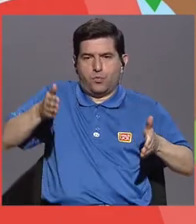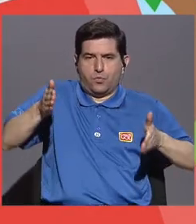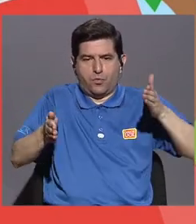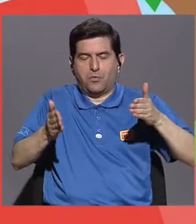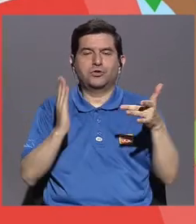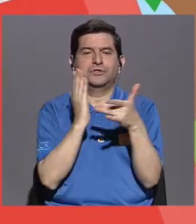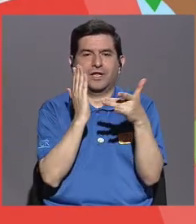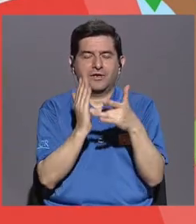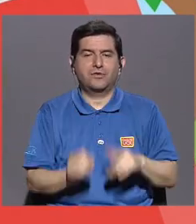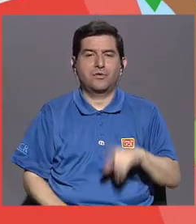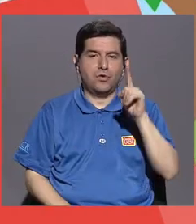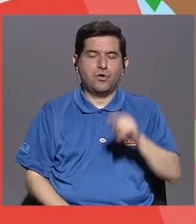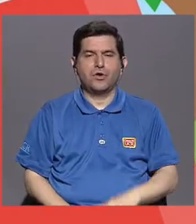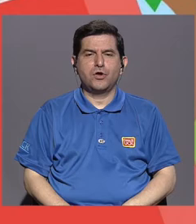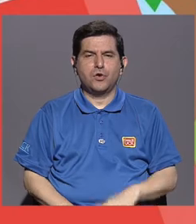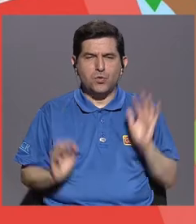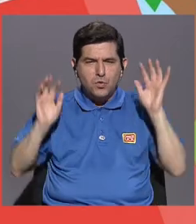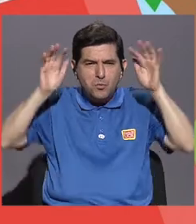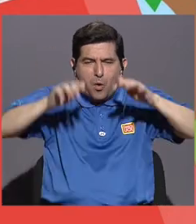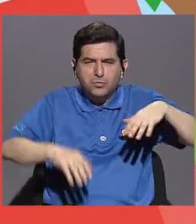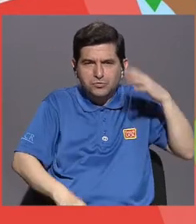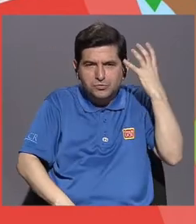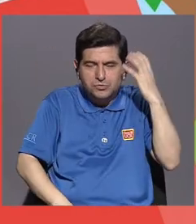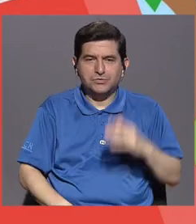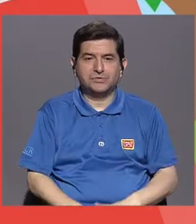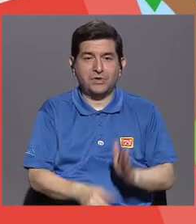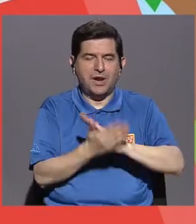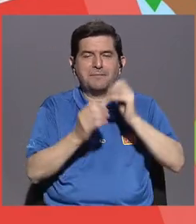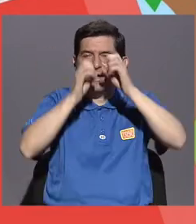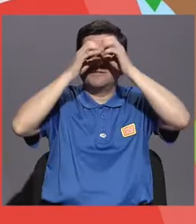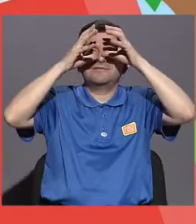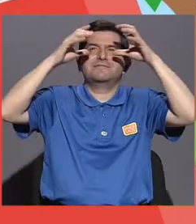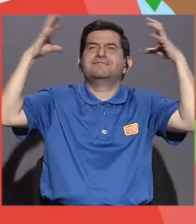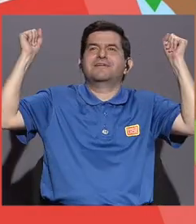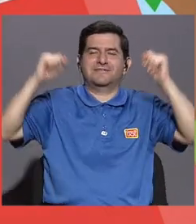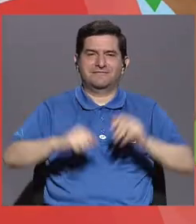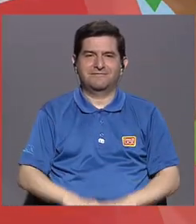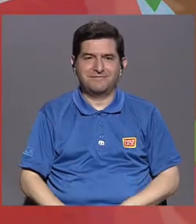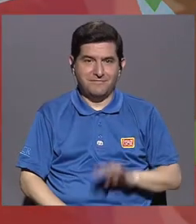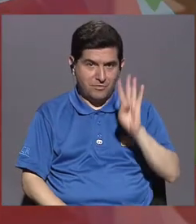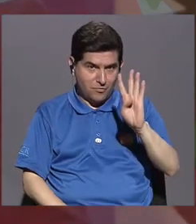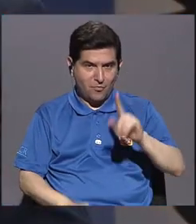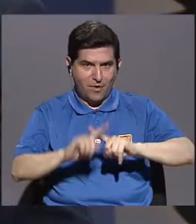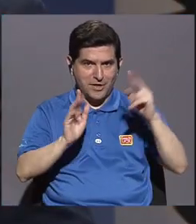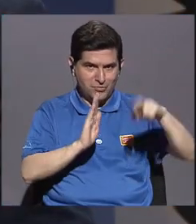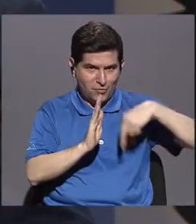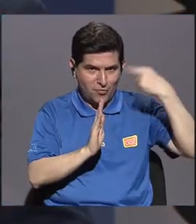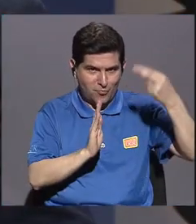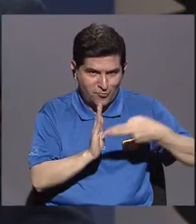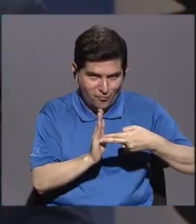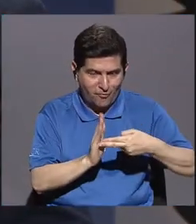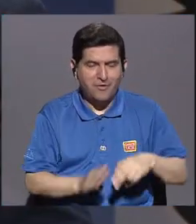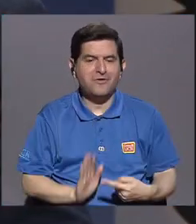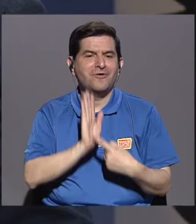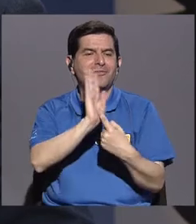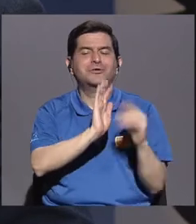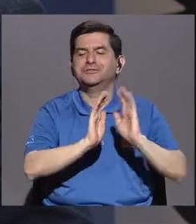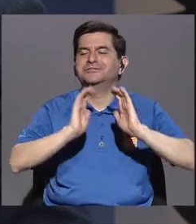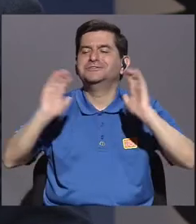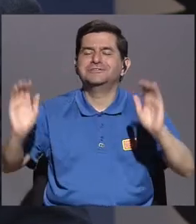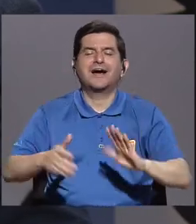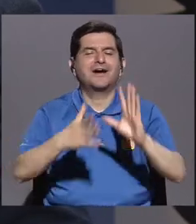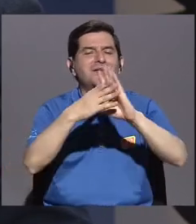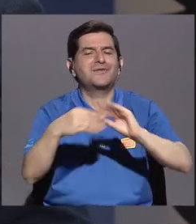tecnológica y un monstruo amarillo que es la parte de la imaginación. Entonces con estos cuatro personajes ir a plantearles a los niños